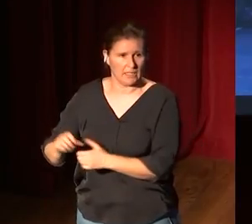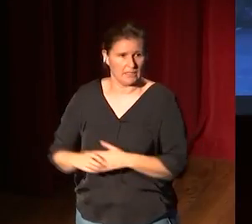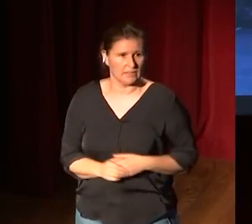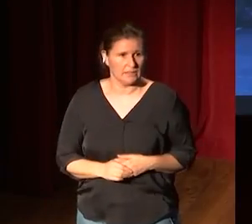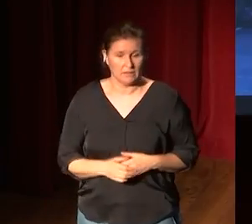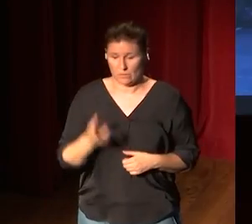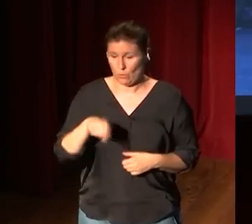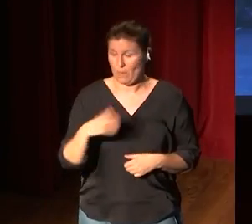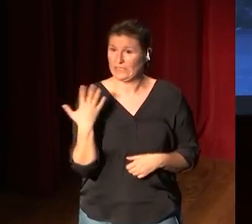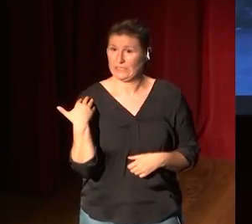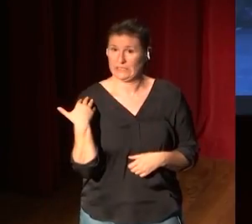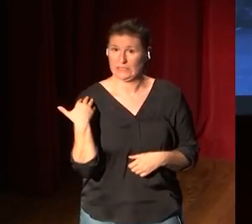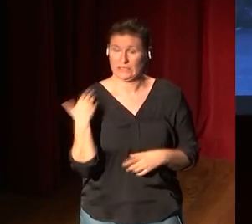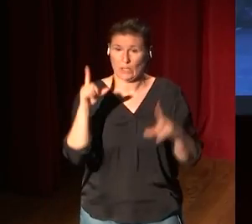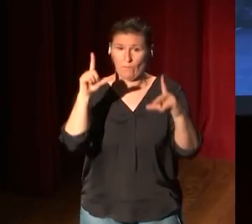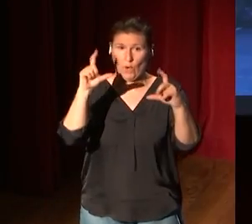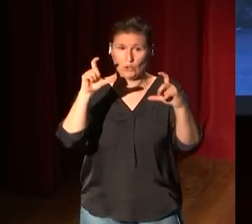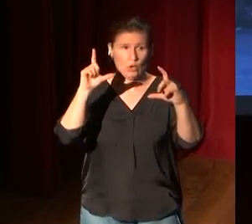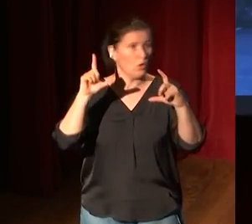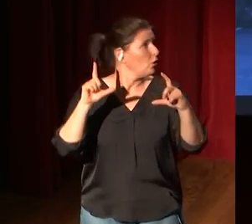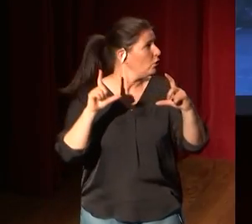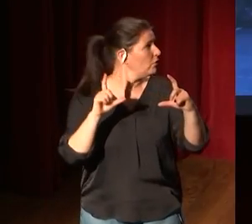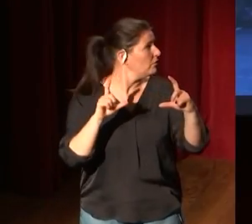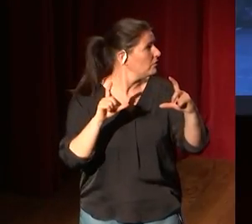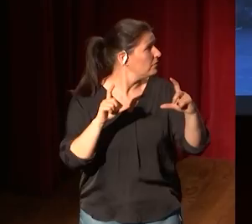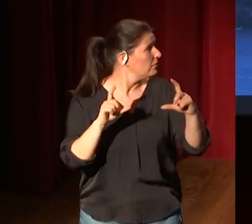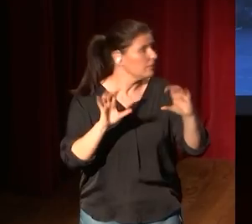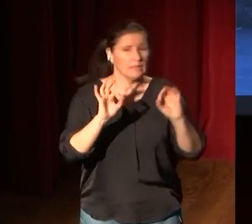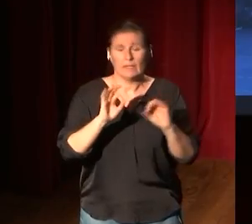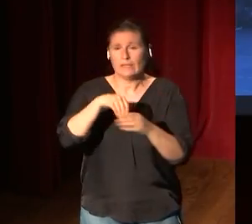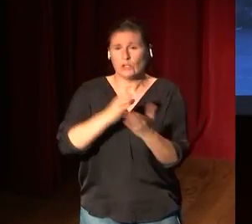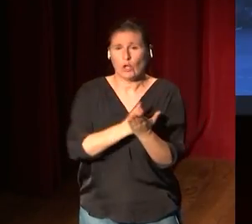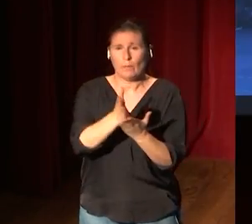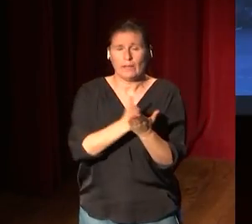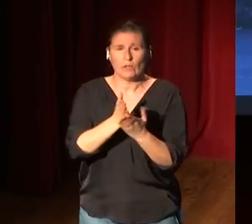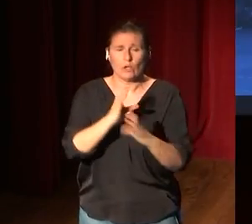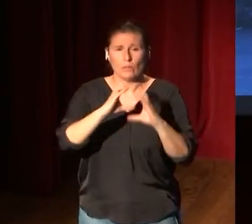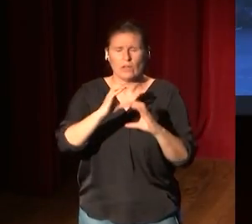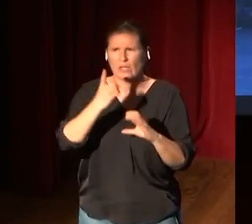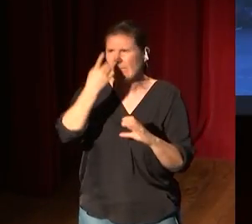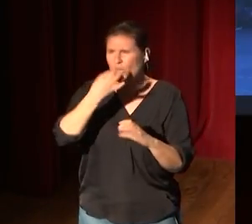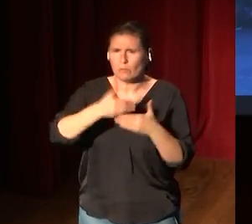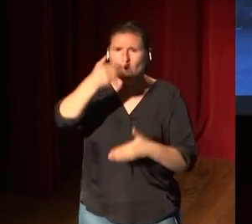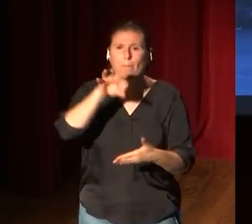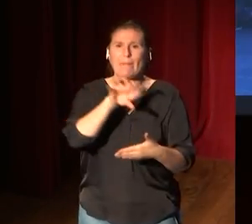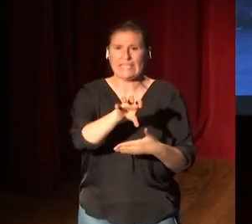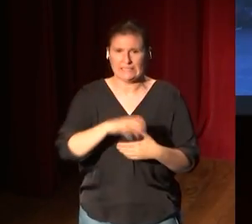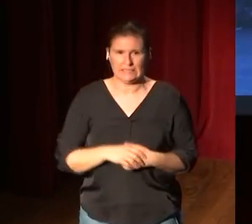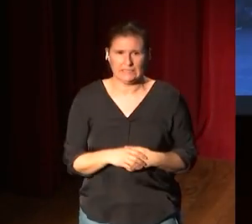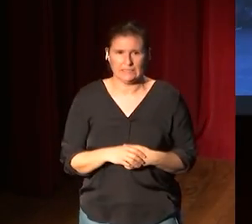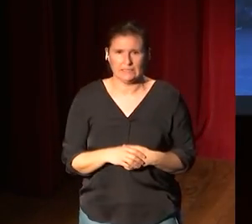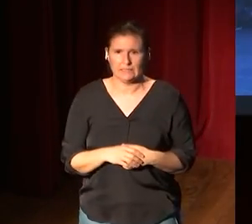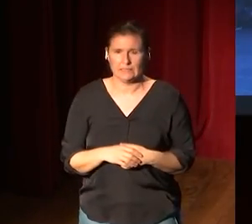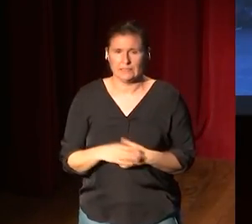Hace un mes. Foto de un medio de comunicación del país, creo que es. Son tornos